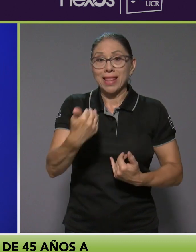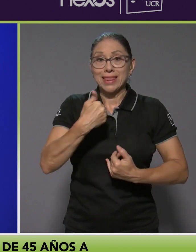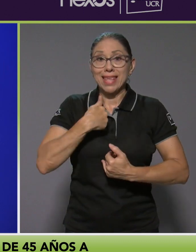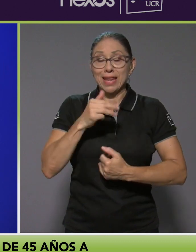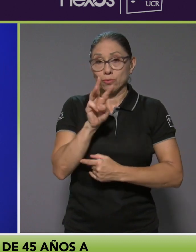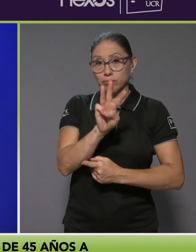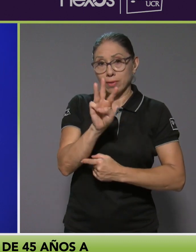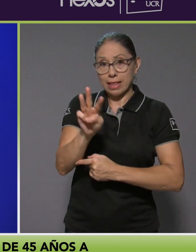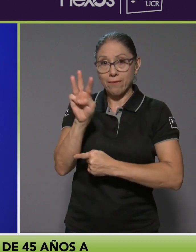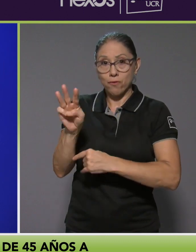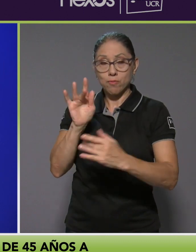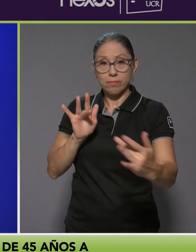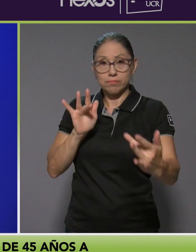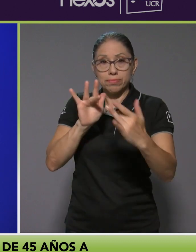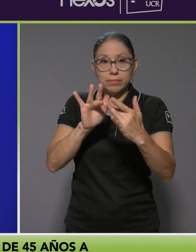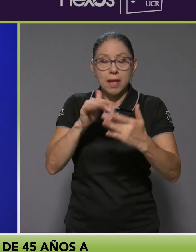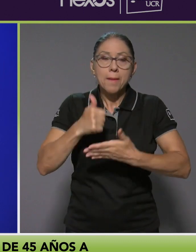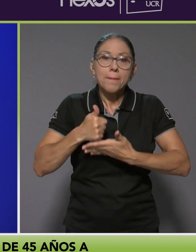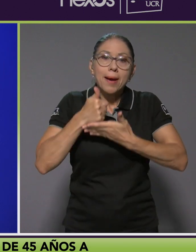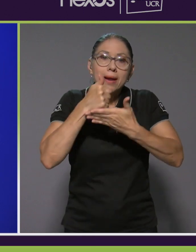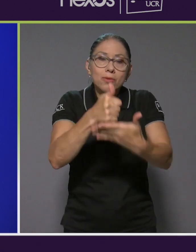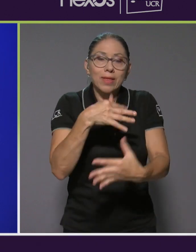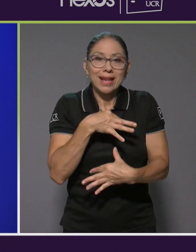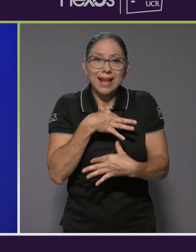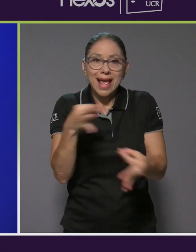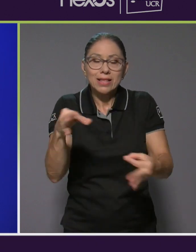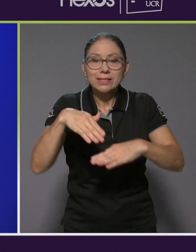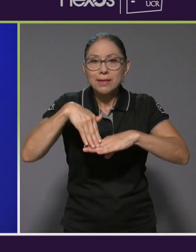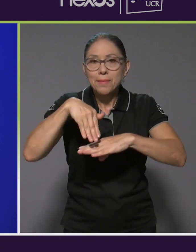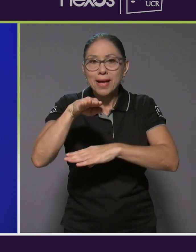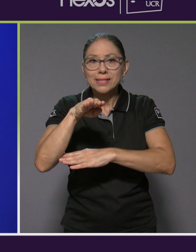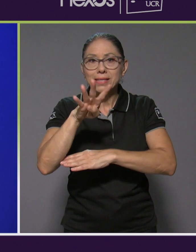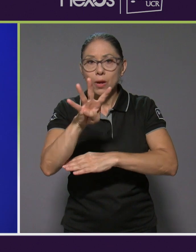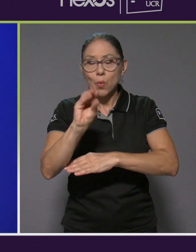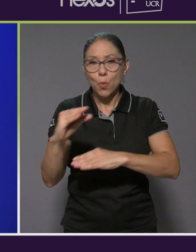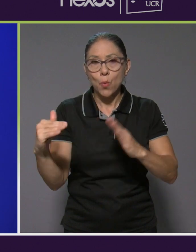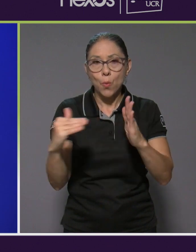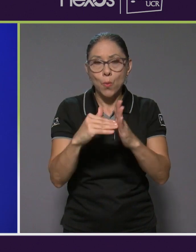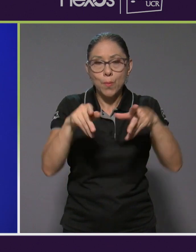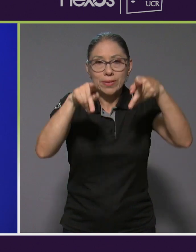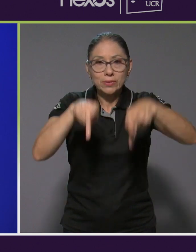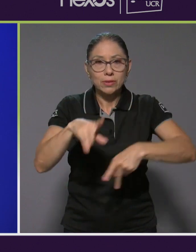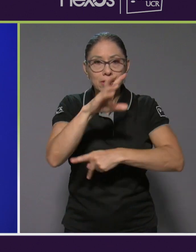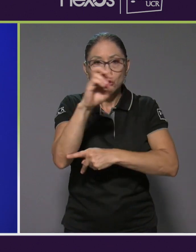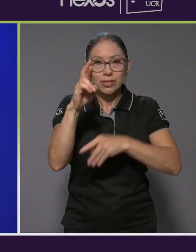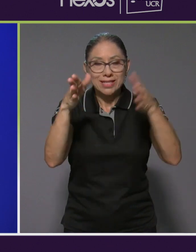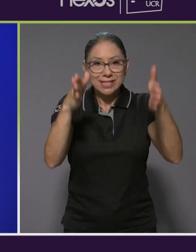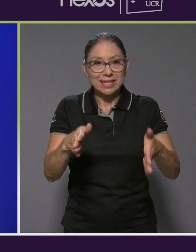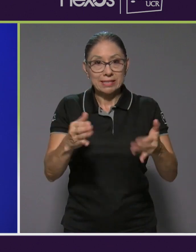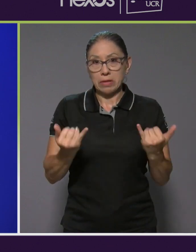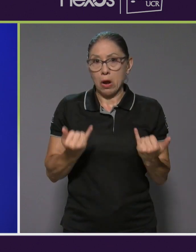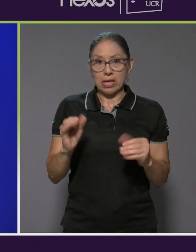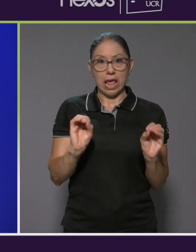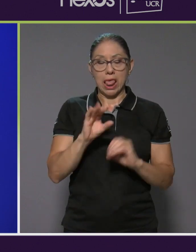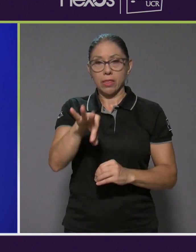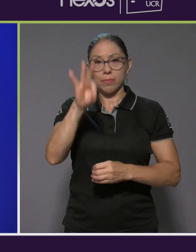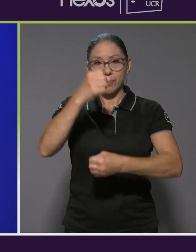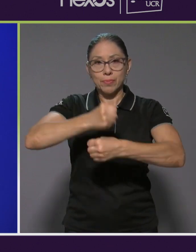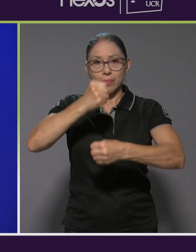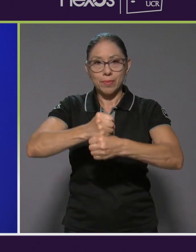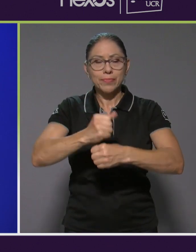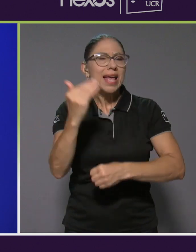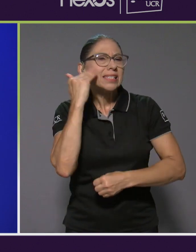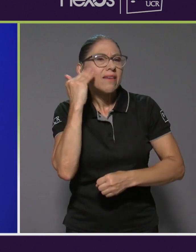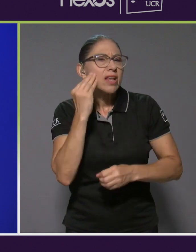plataforma que busca ayudar de forma gratuita a más de 40.000 costarvicenses que se encuentran desempleados. Para saber